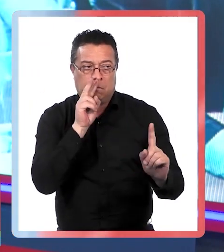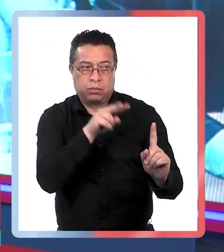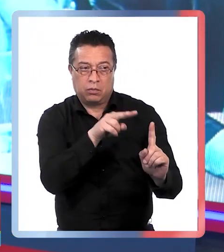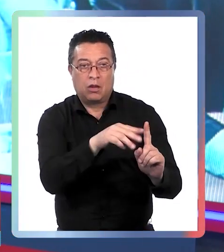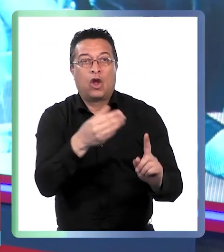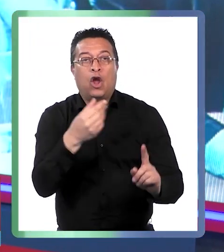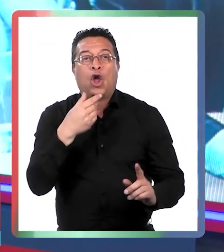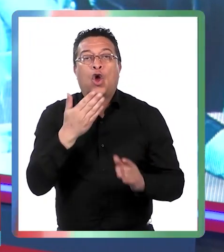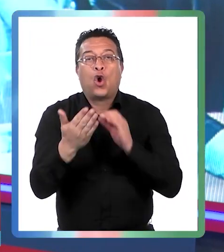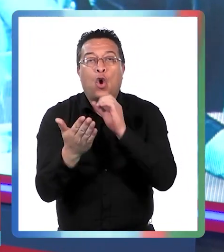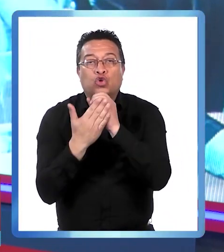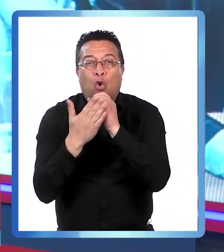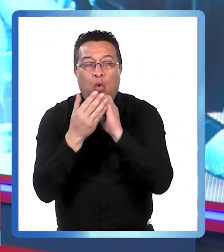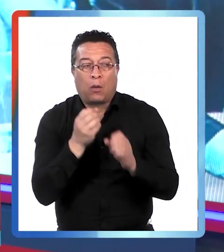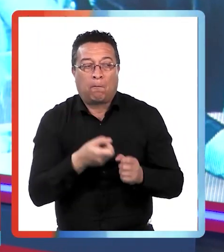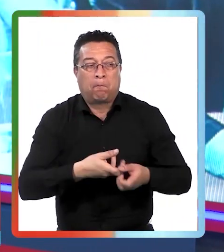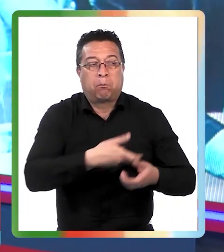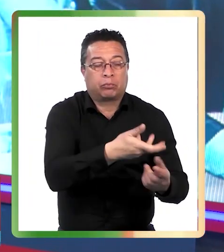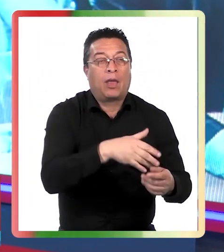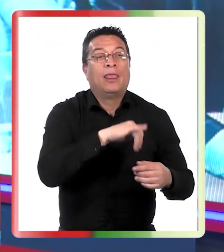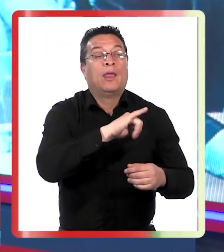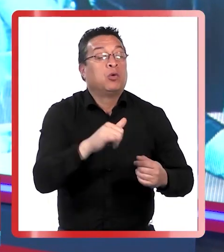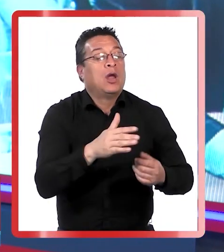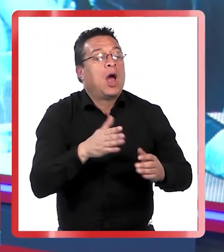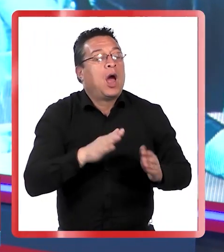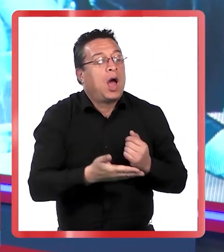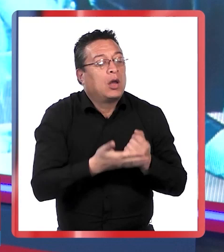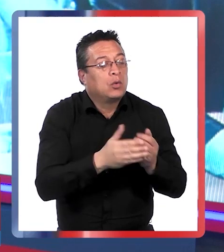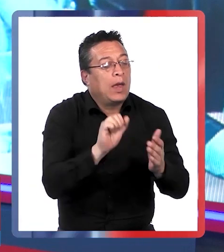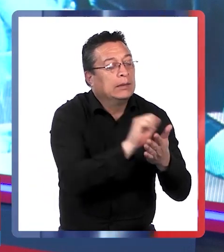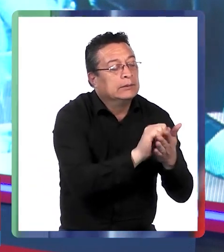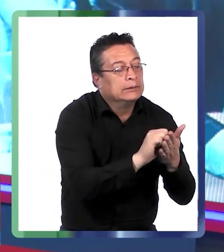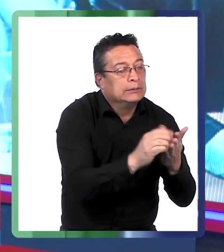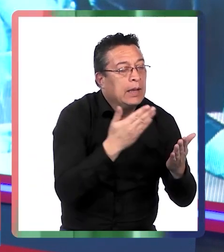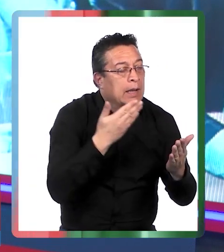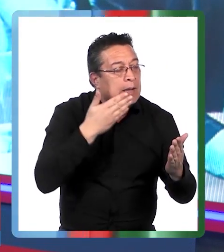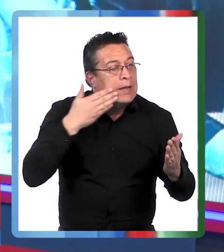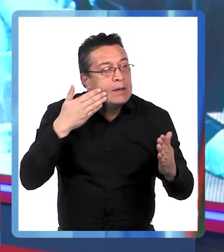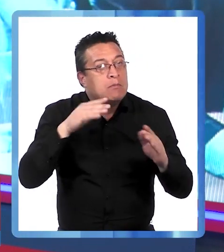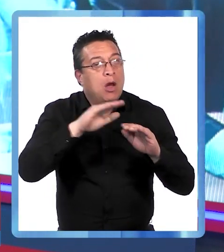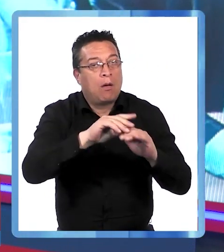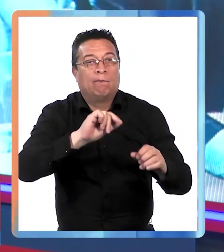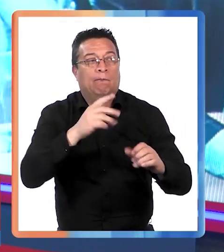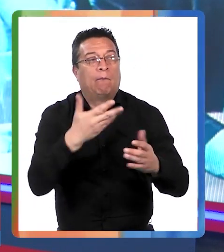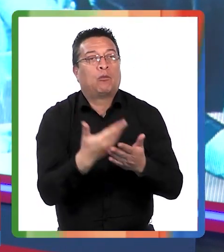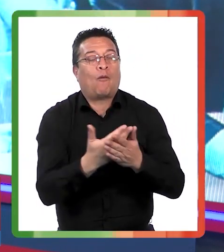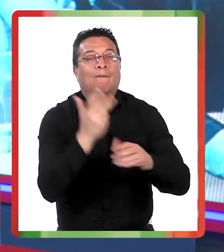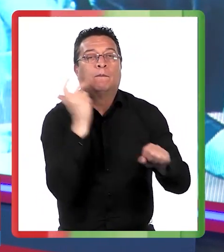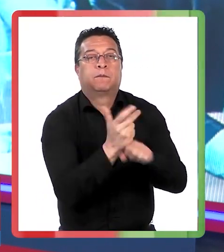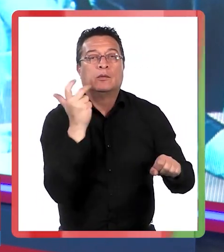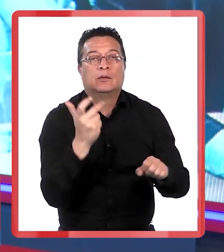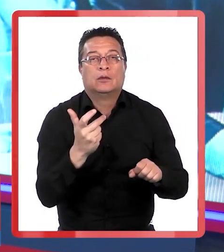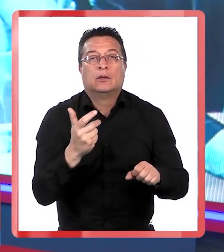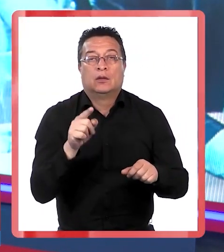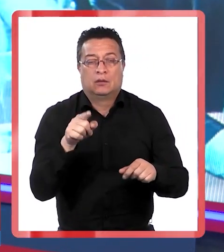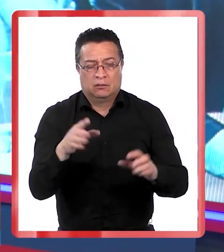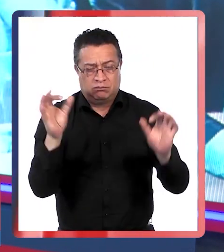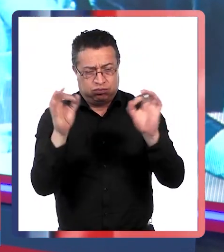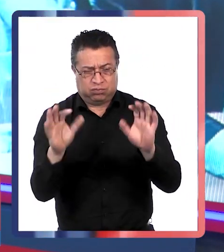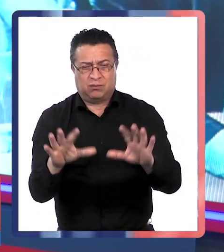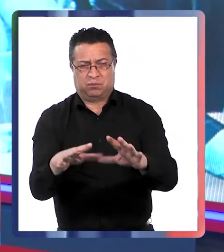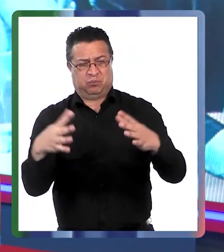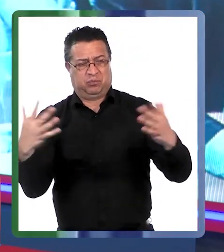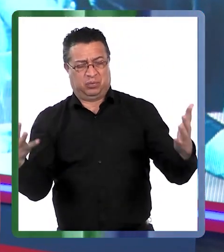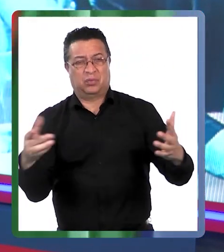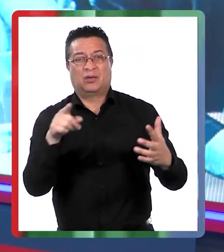marcaban a sus víctimas con yogurt luego los ayudaban amablemente a limpiarse y aprovechaban el momento para concretar el robo Los detalles de